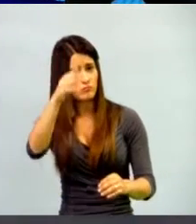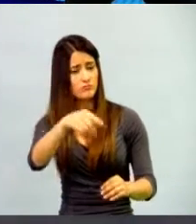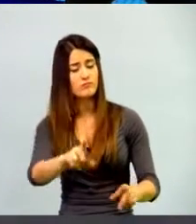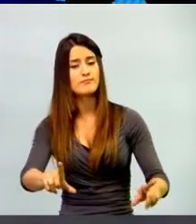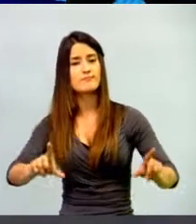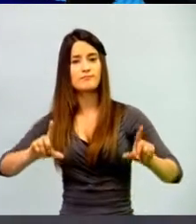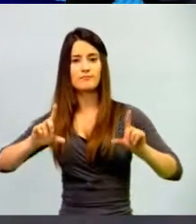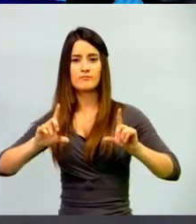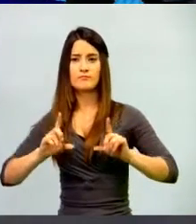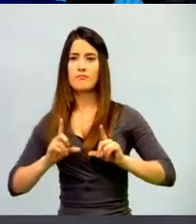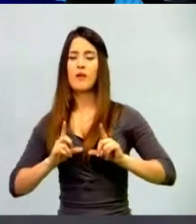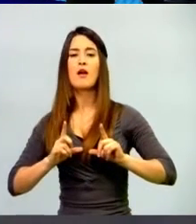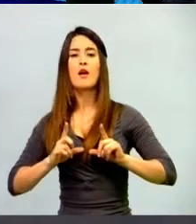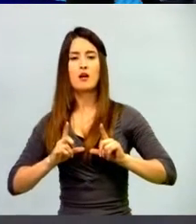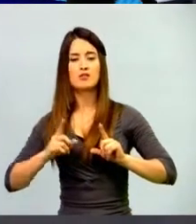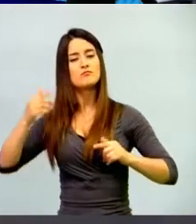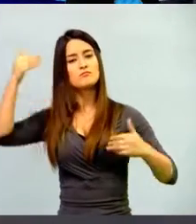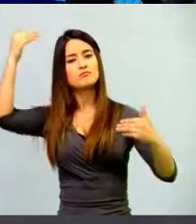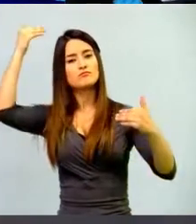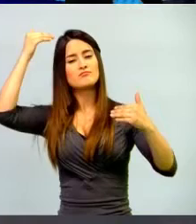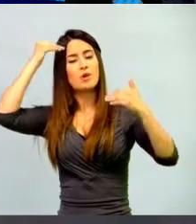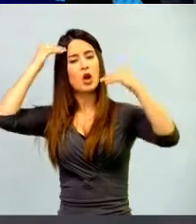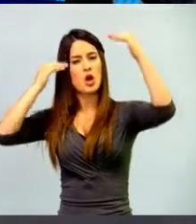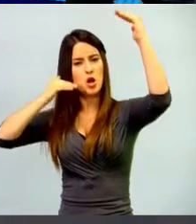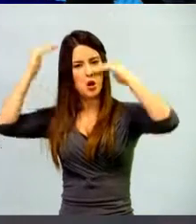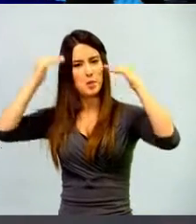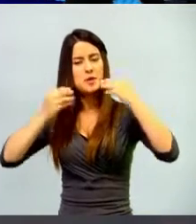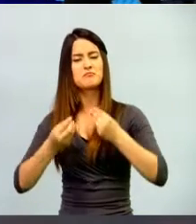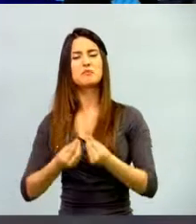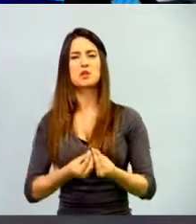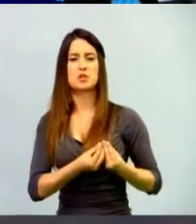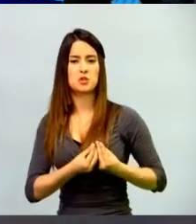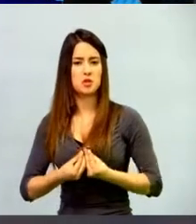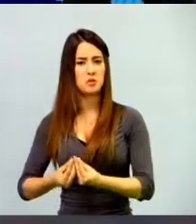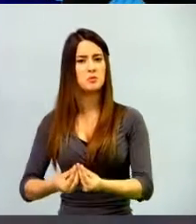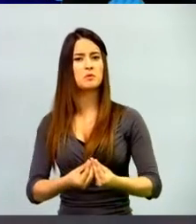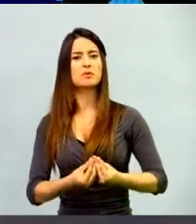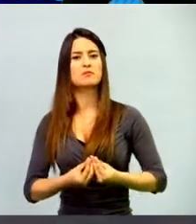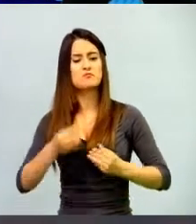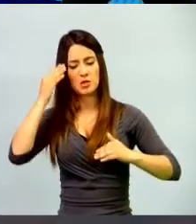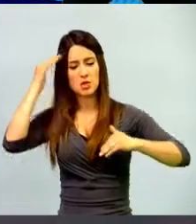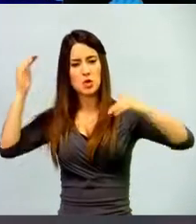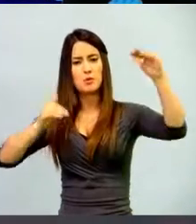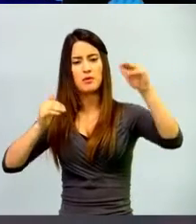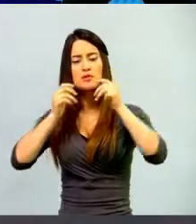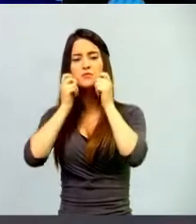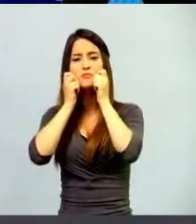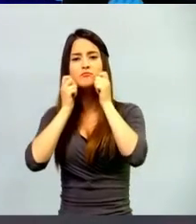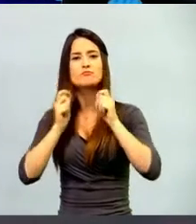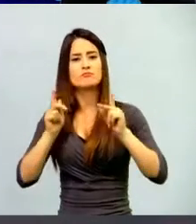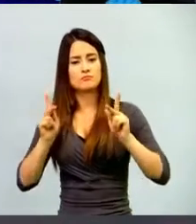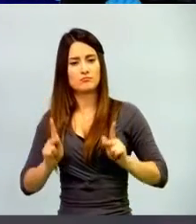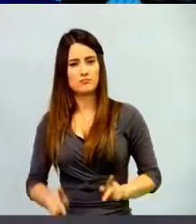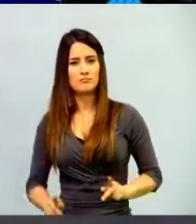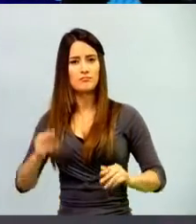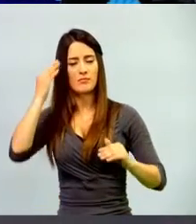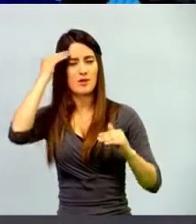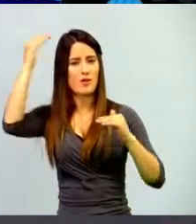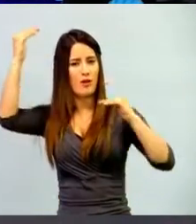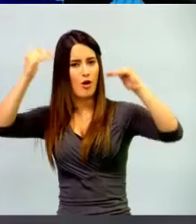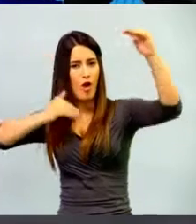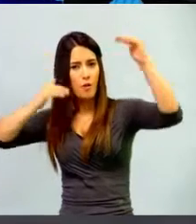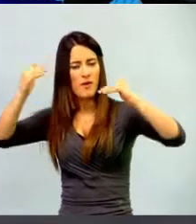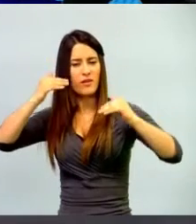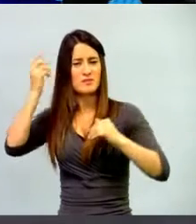su haber unas competencias de convivencia, unas competencias como ser humano y unas competencias de saber